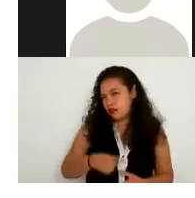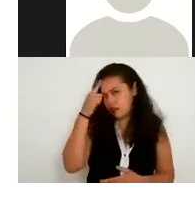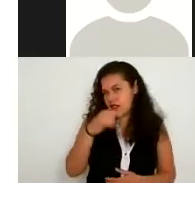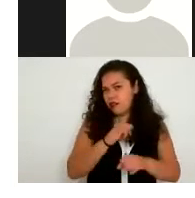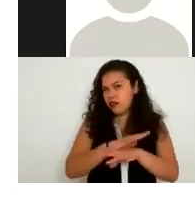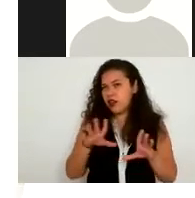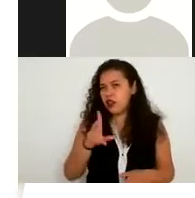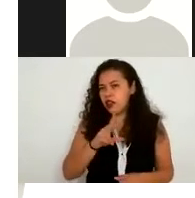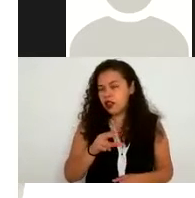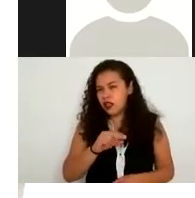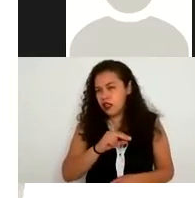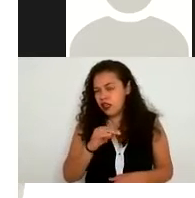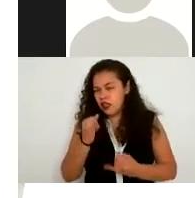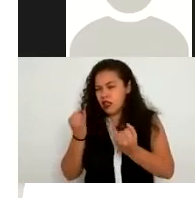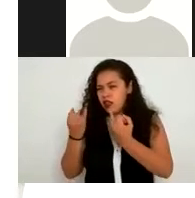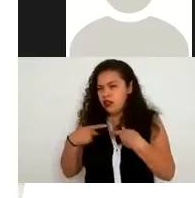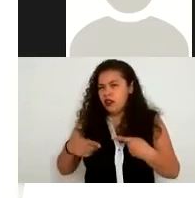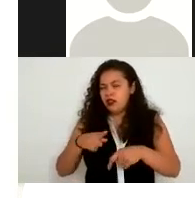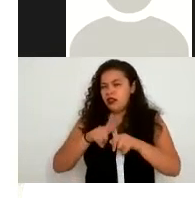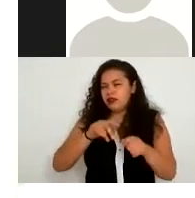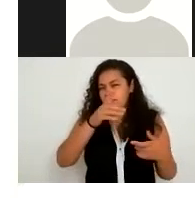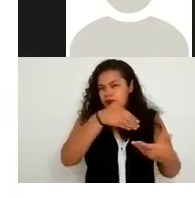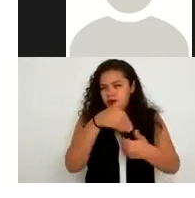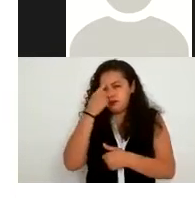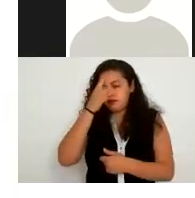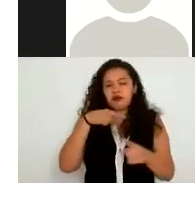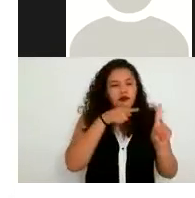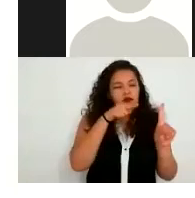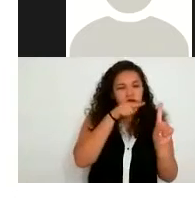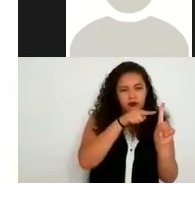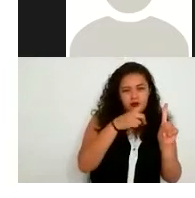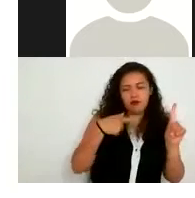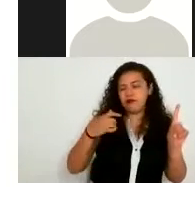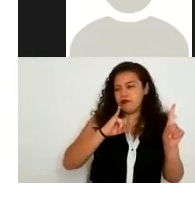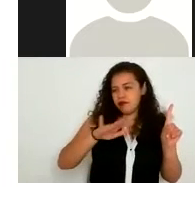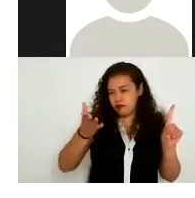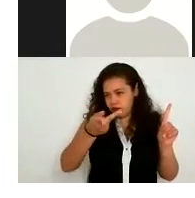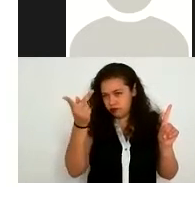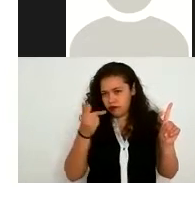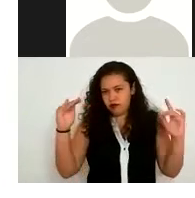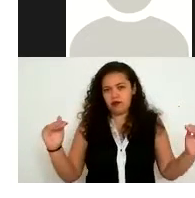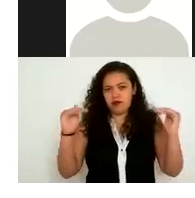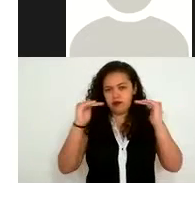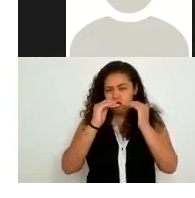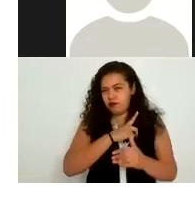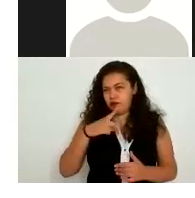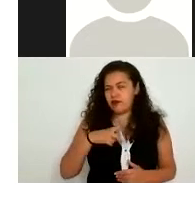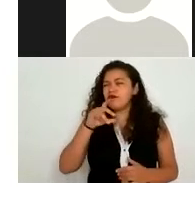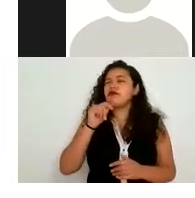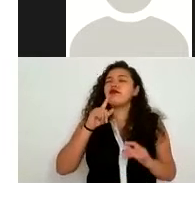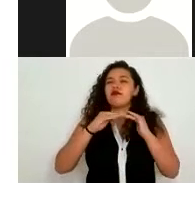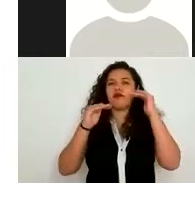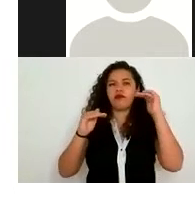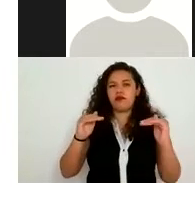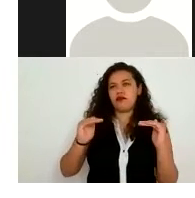que se estén recabando estén acorde a la finalidad y objeto para el cual está establecida la institución de